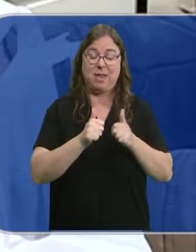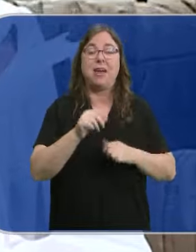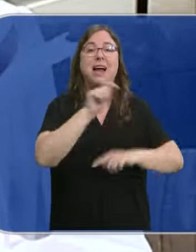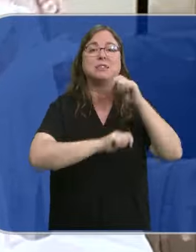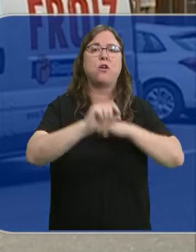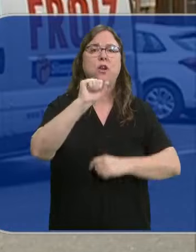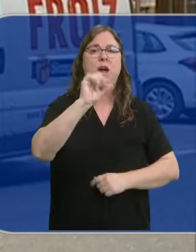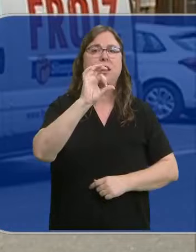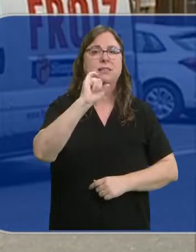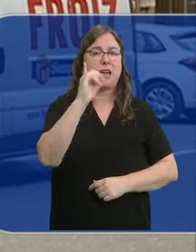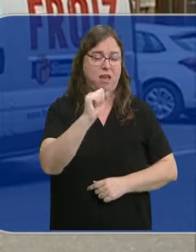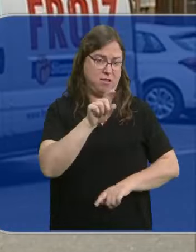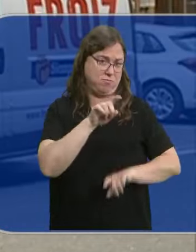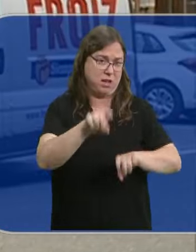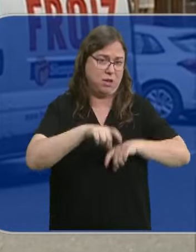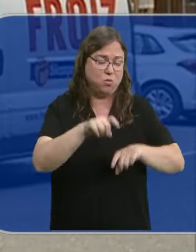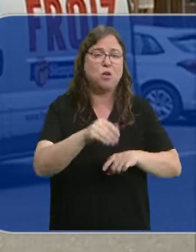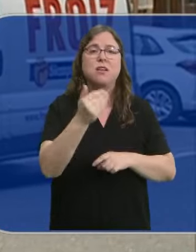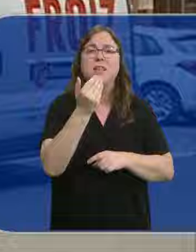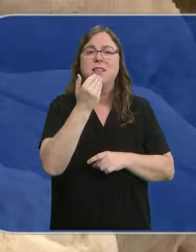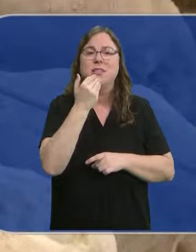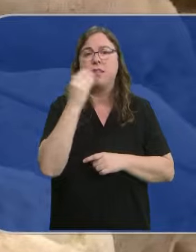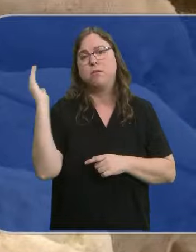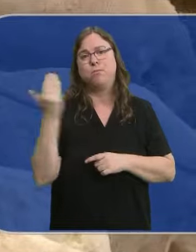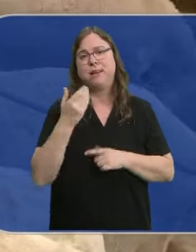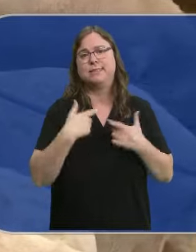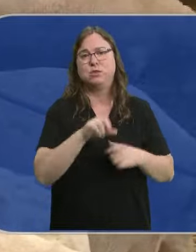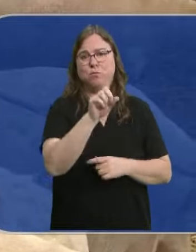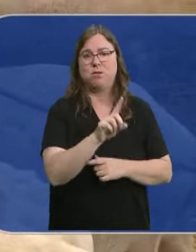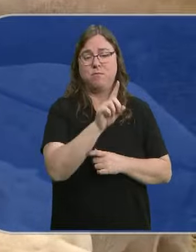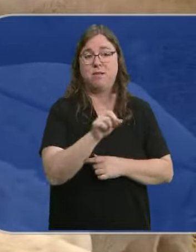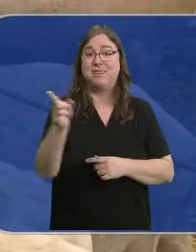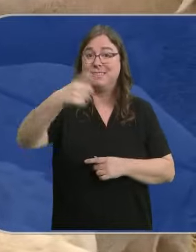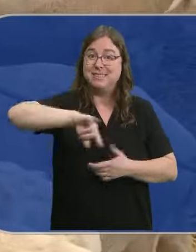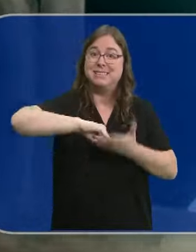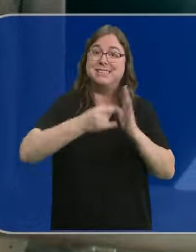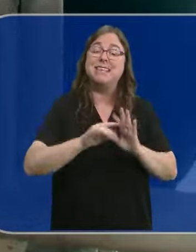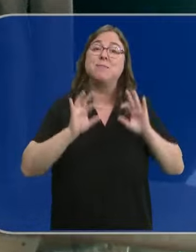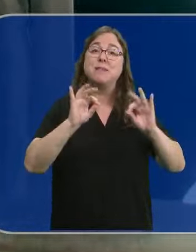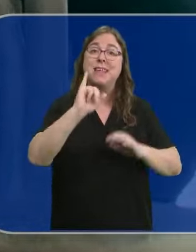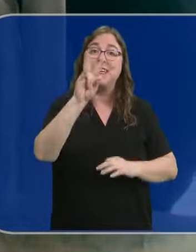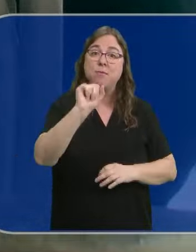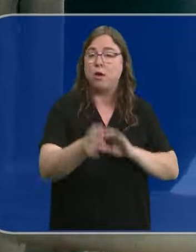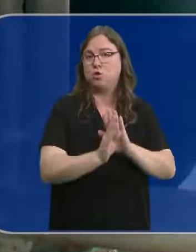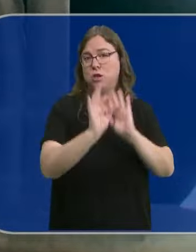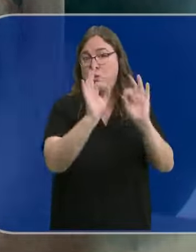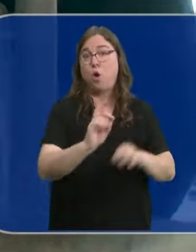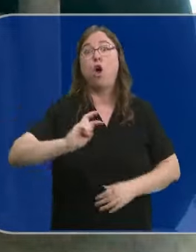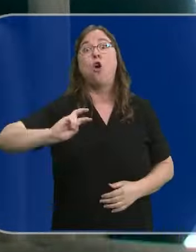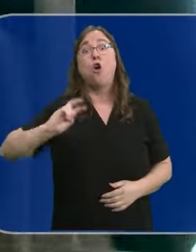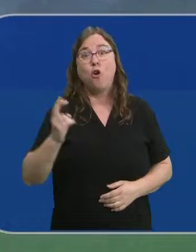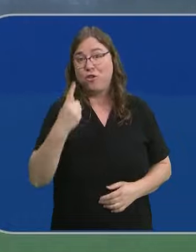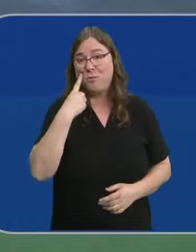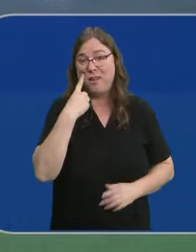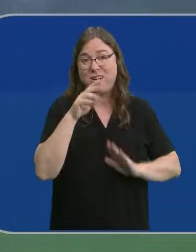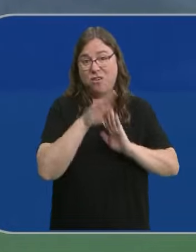Asaja dicen que lo que favorece al consumo es un lastre para el sector primario. Los que están acogidos al sistema especial de IVA siguen igual, pero otros ven